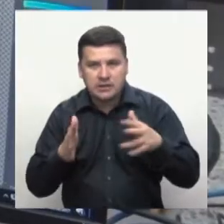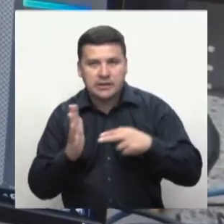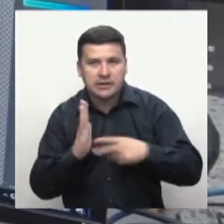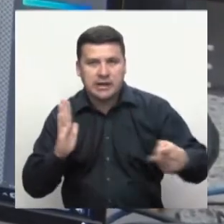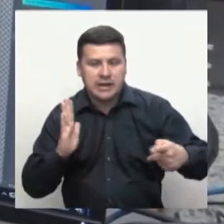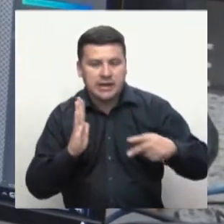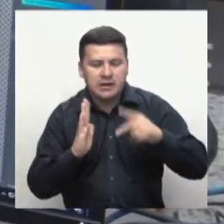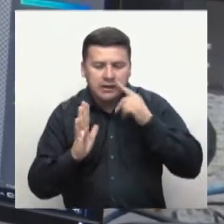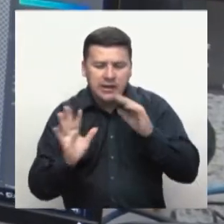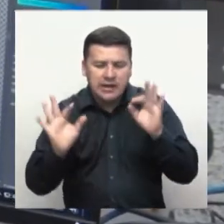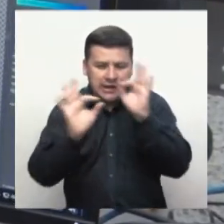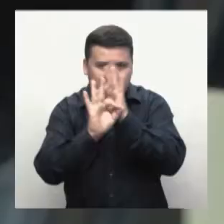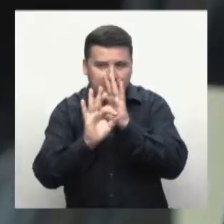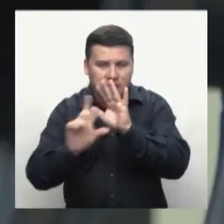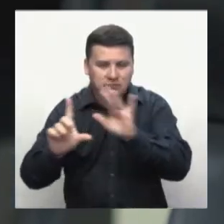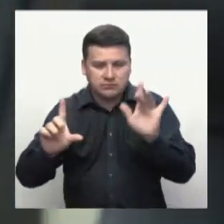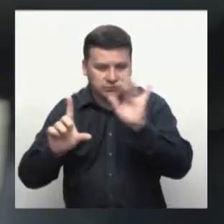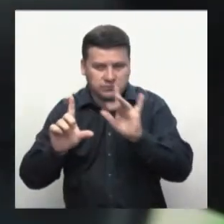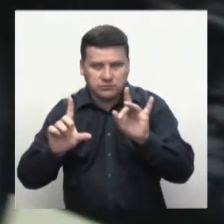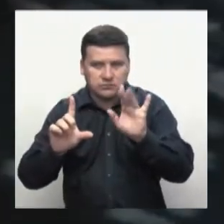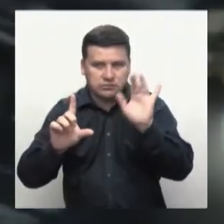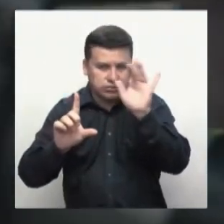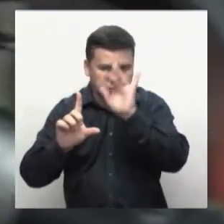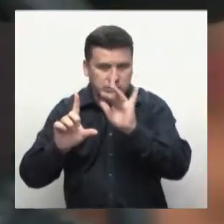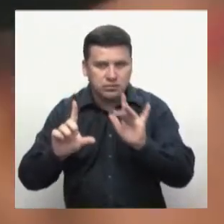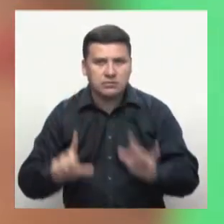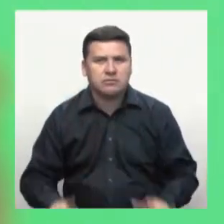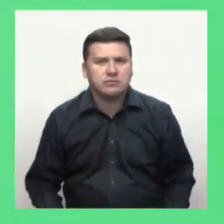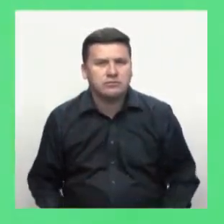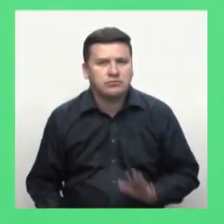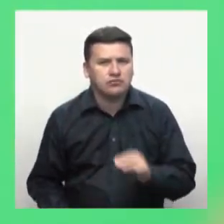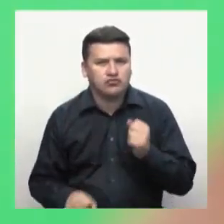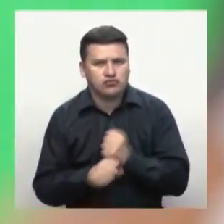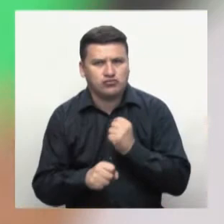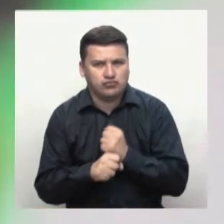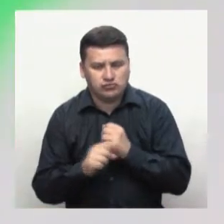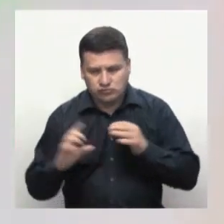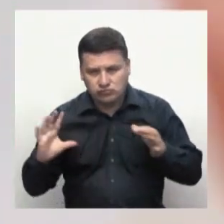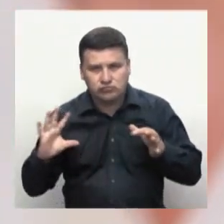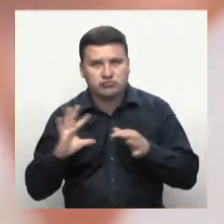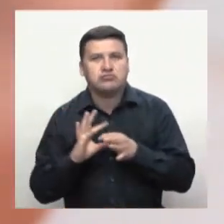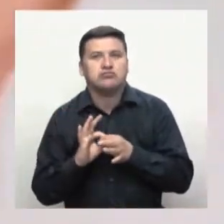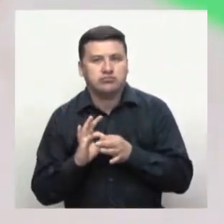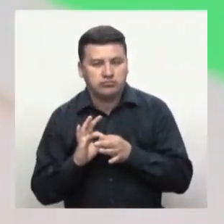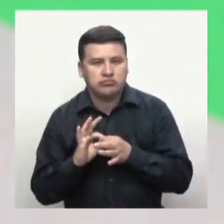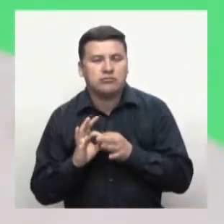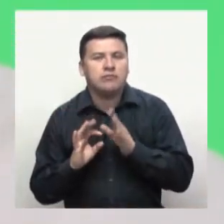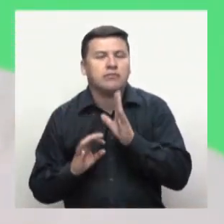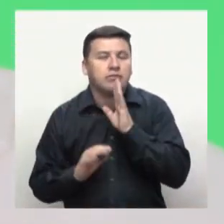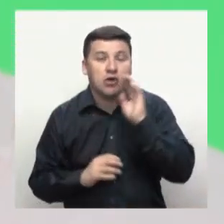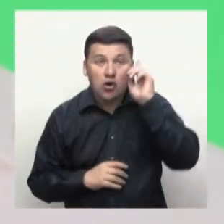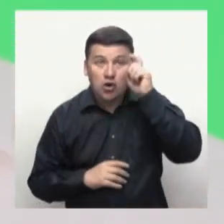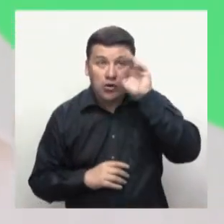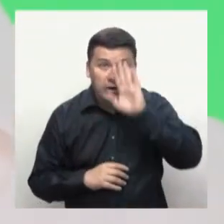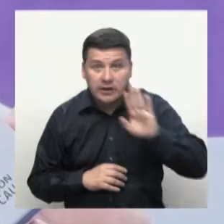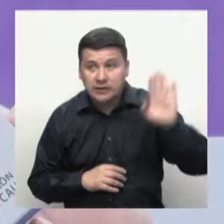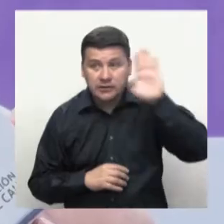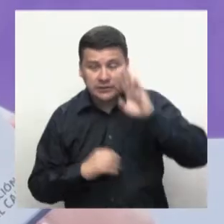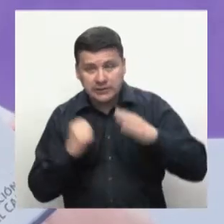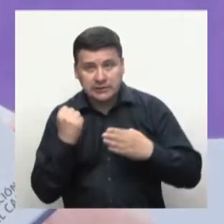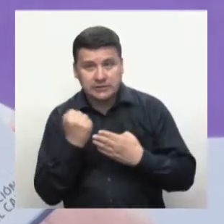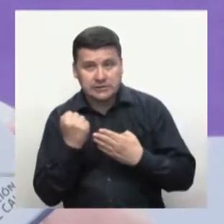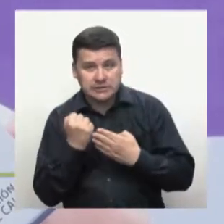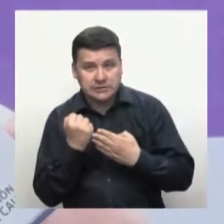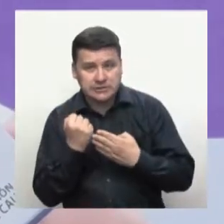aplicaciones y contenidos digitales. Es un trabajo conjunto entre la gobernación, el SENA y por supuesto el